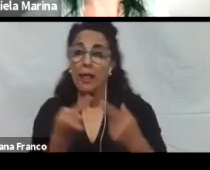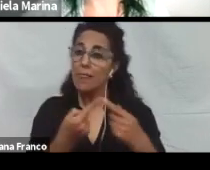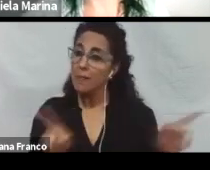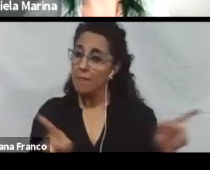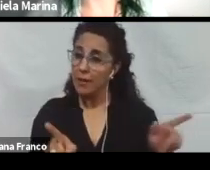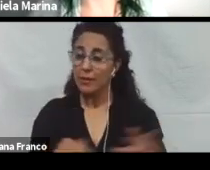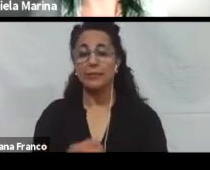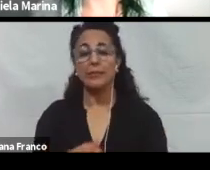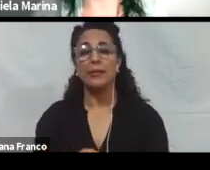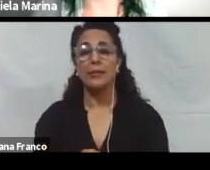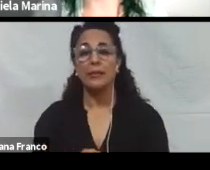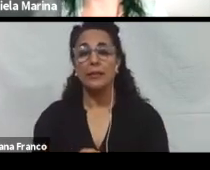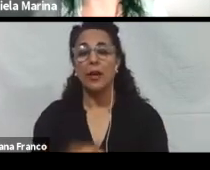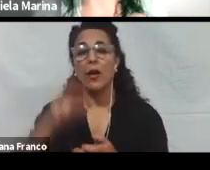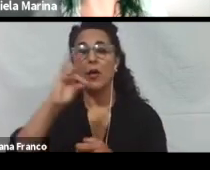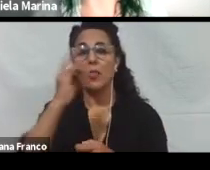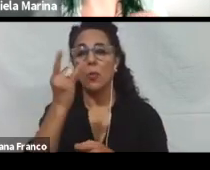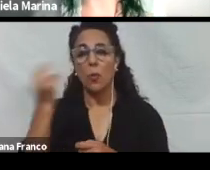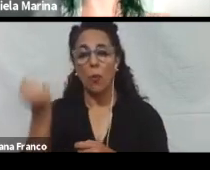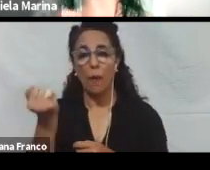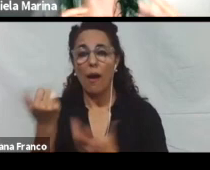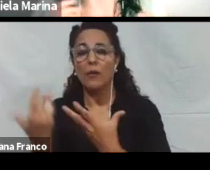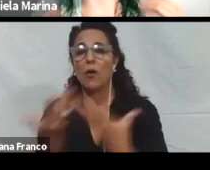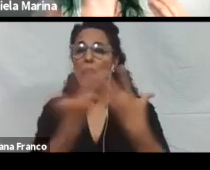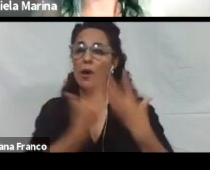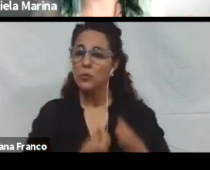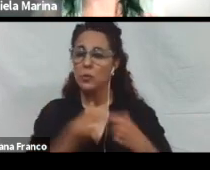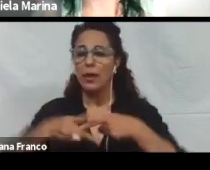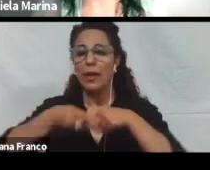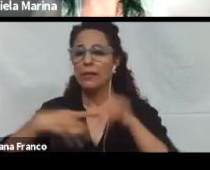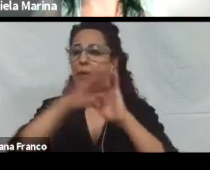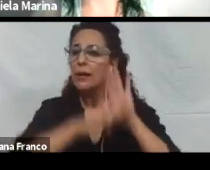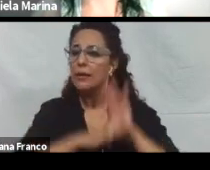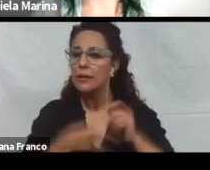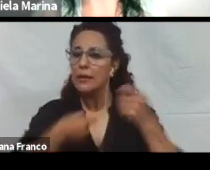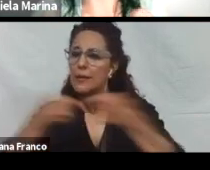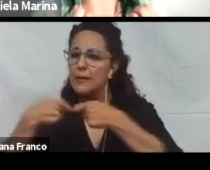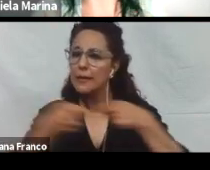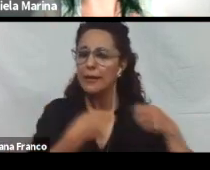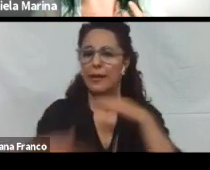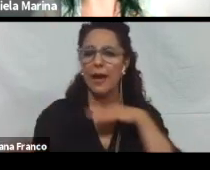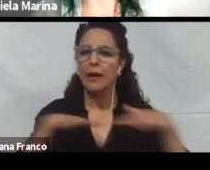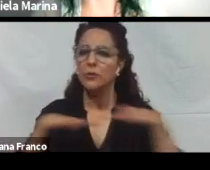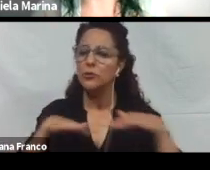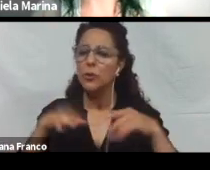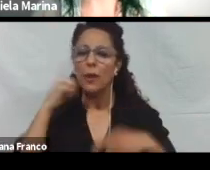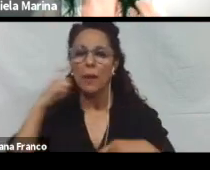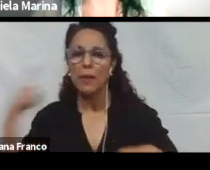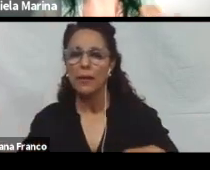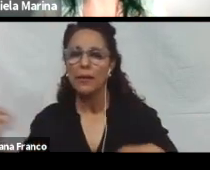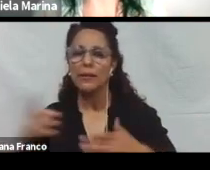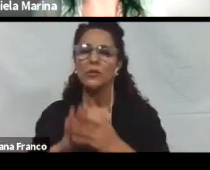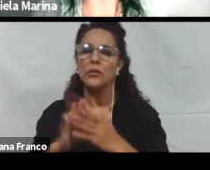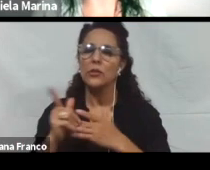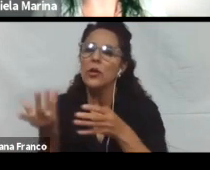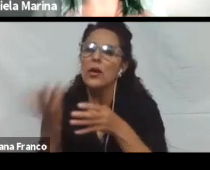Además, Lua nos aporta diferentes estrategias y planes de acción para el aprendizaje inclusivo, que